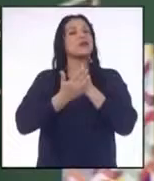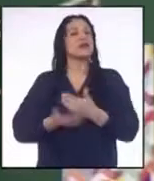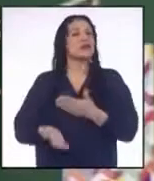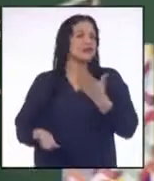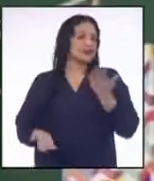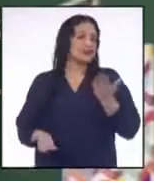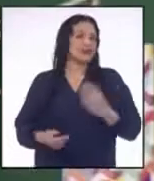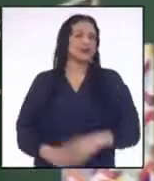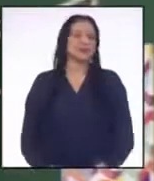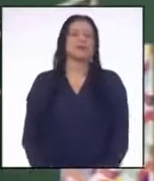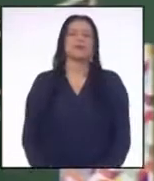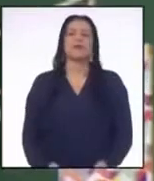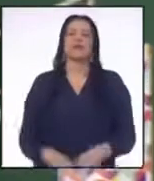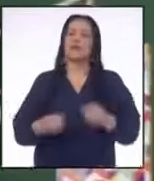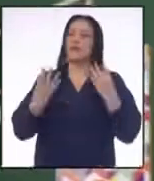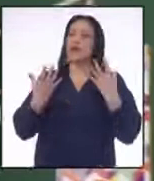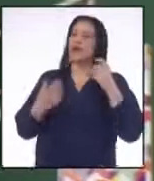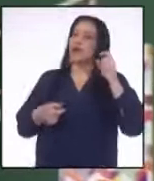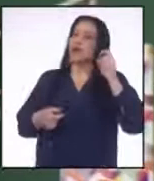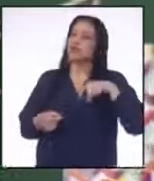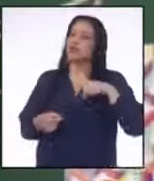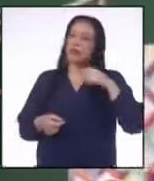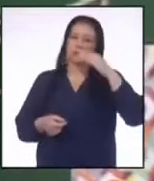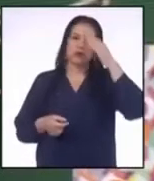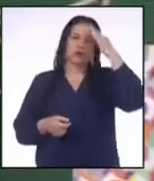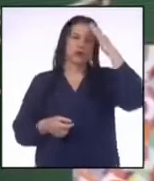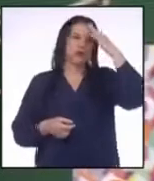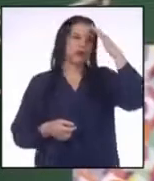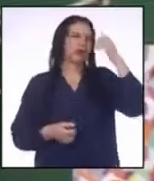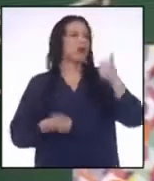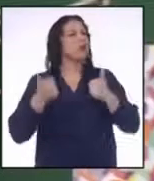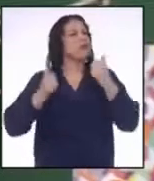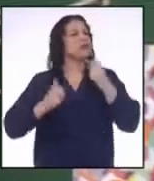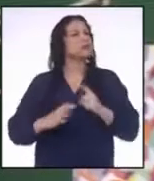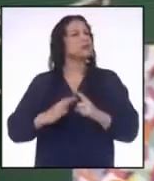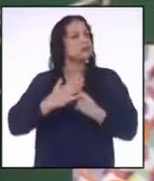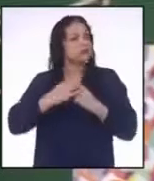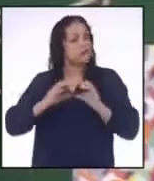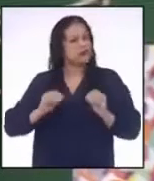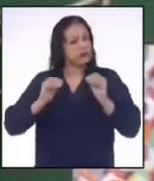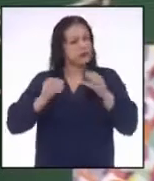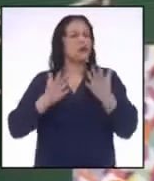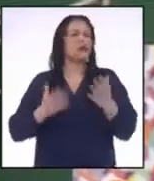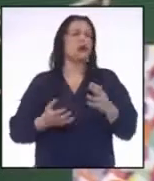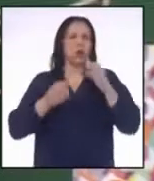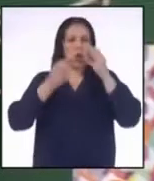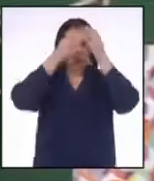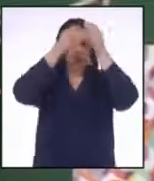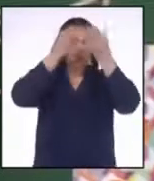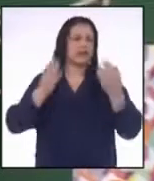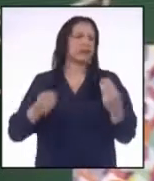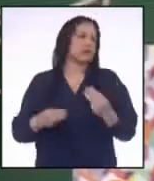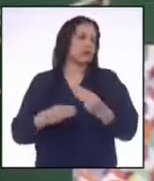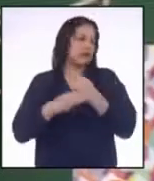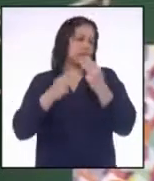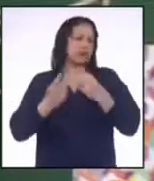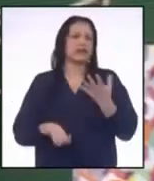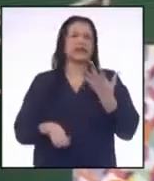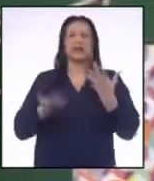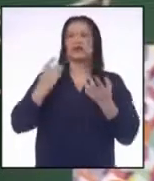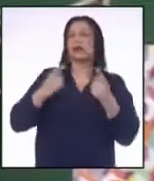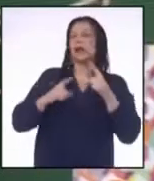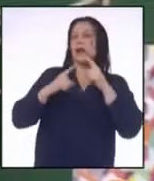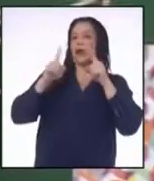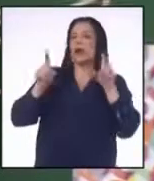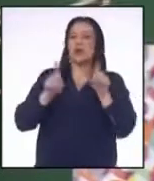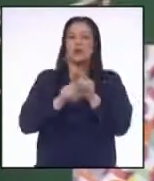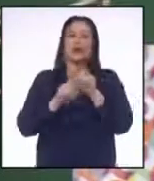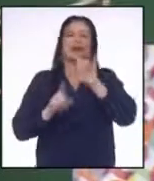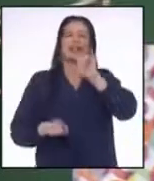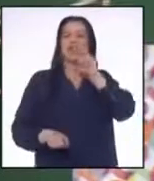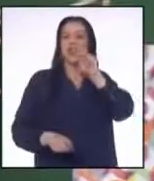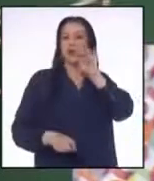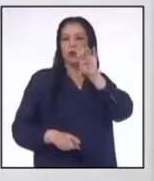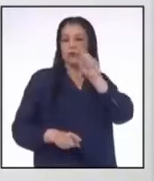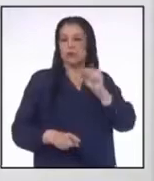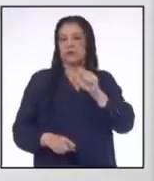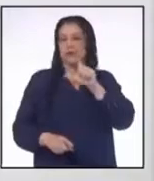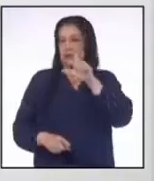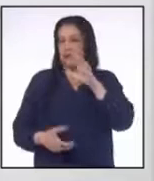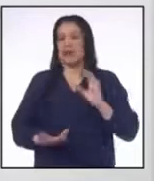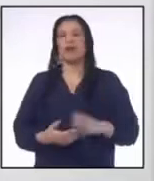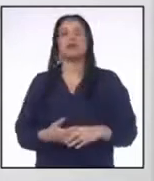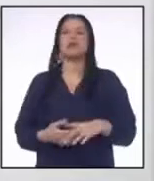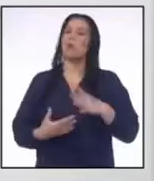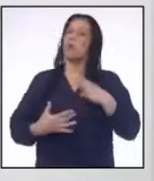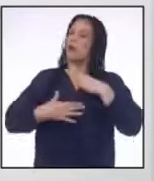Bueno, necesitamos saber en qué situaciones se pueden aplicar los conocimientos sobre las desigualdades e inequaciones lineales.